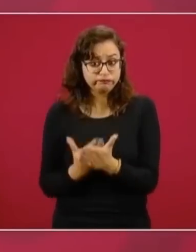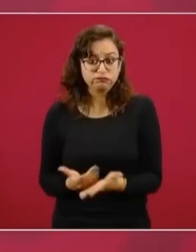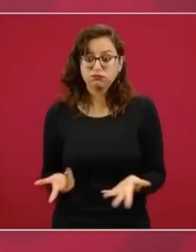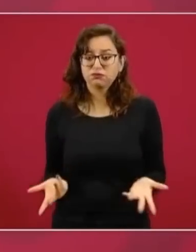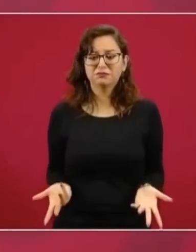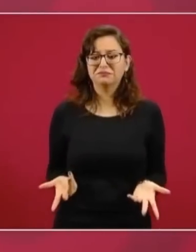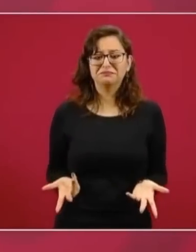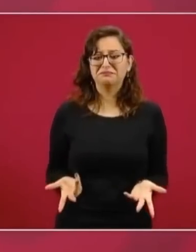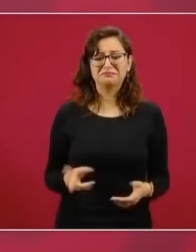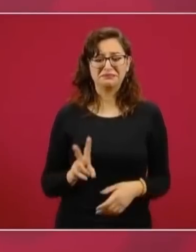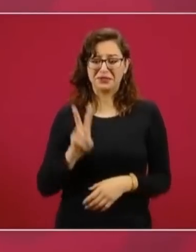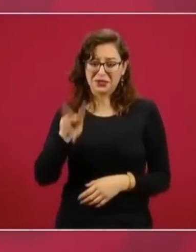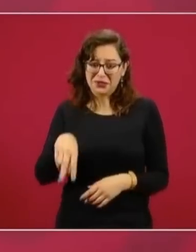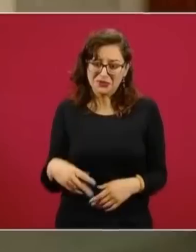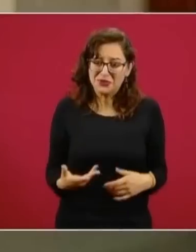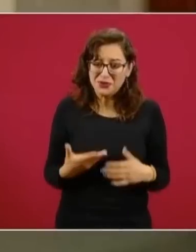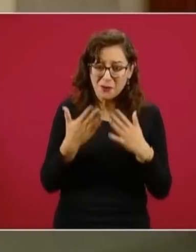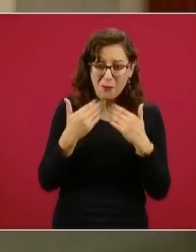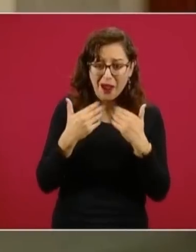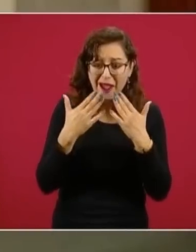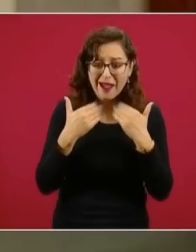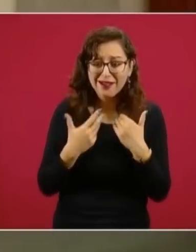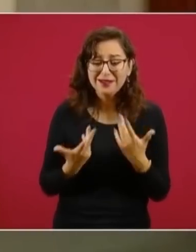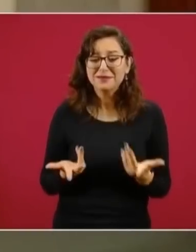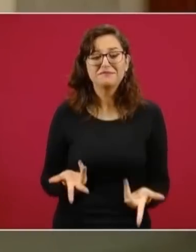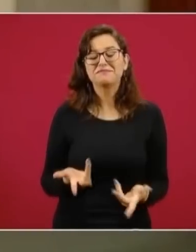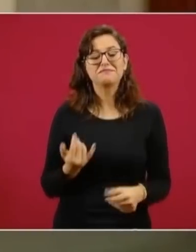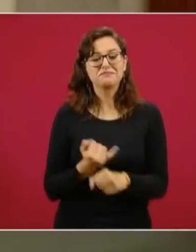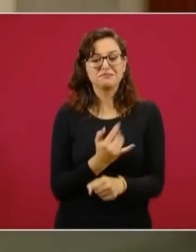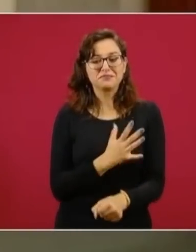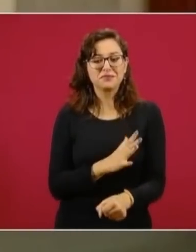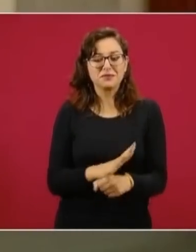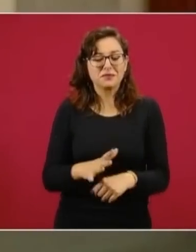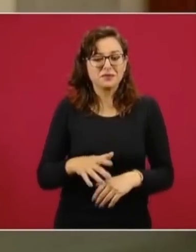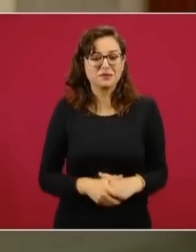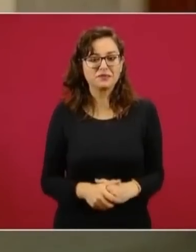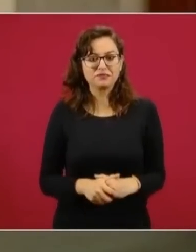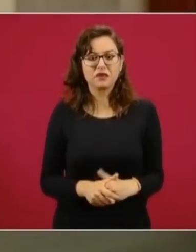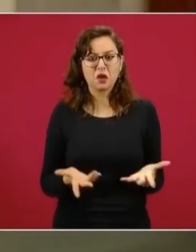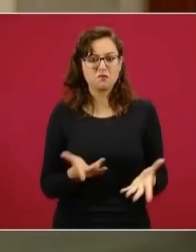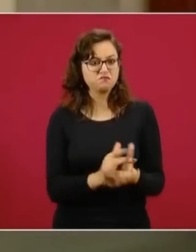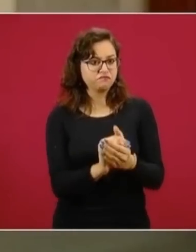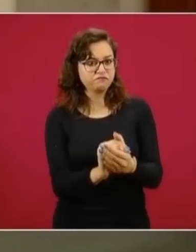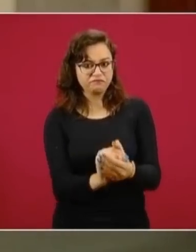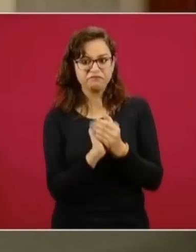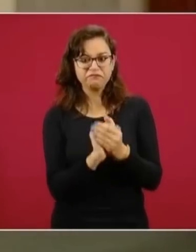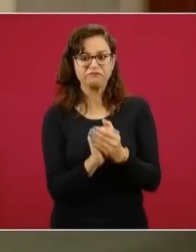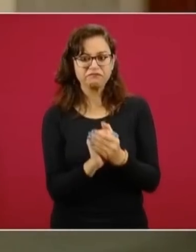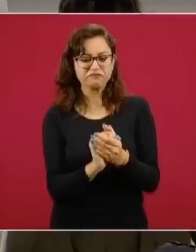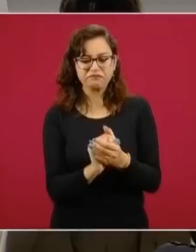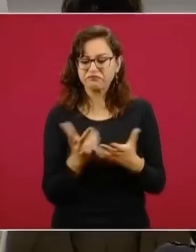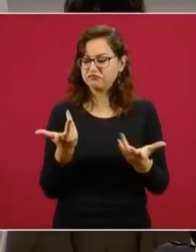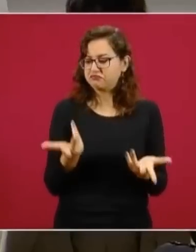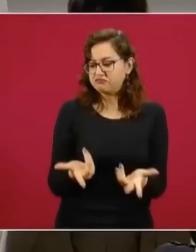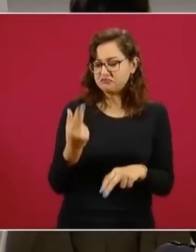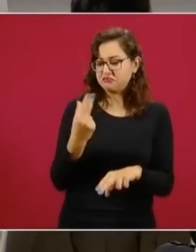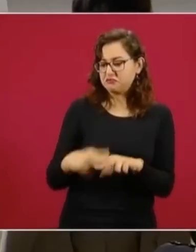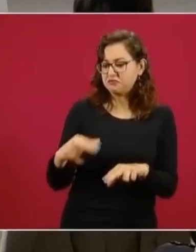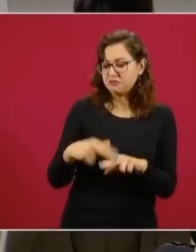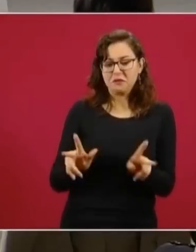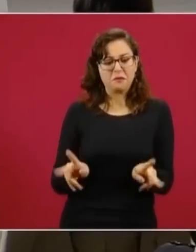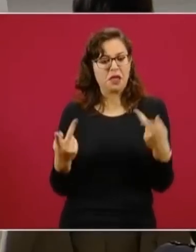pueden existir anomalías, que es una rifa, se va a informar cuántos boletos se vendieron,